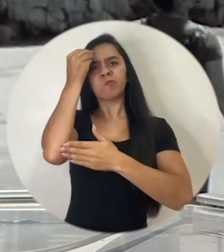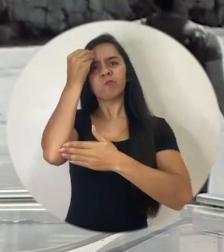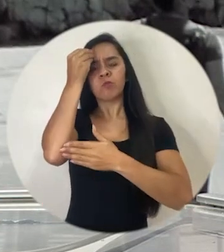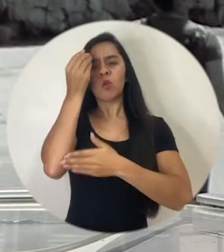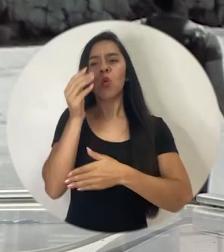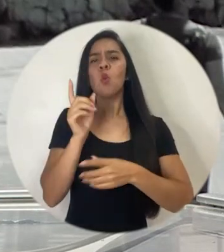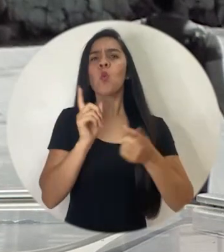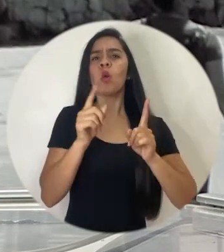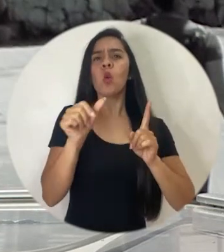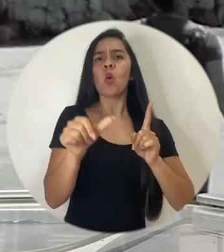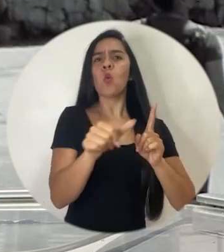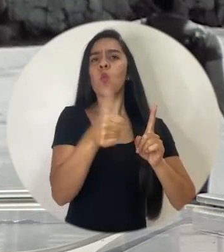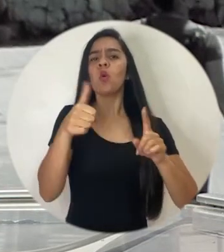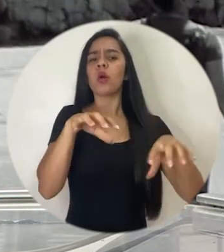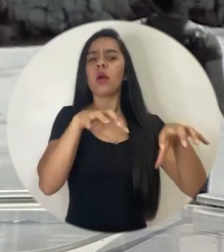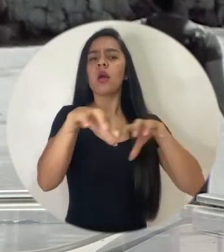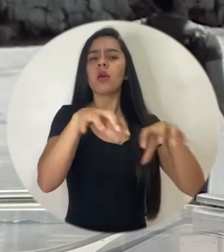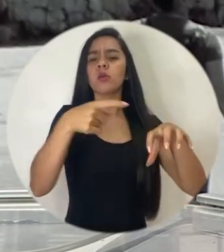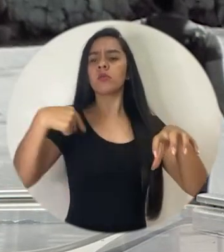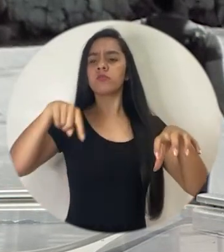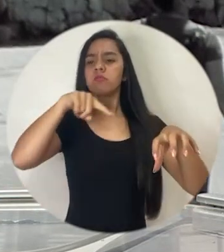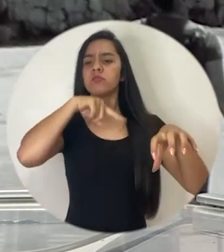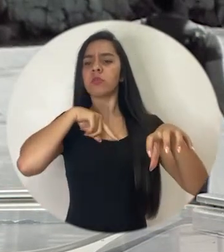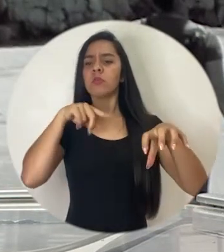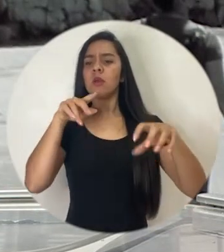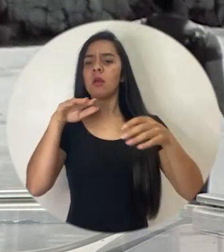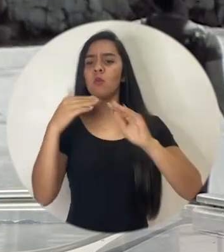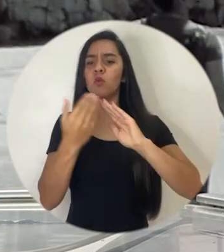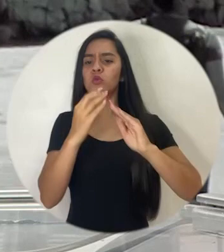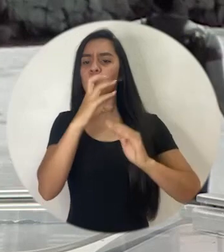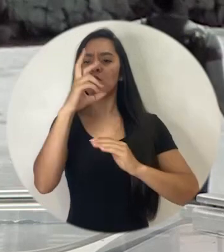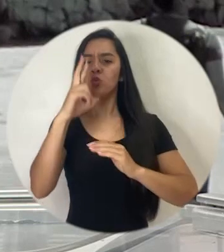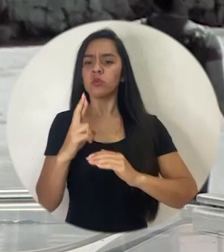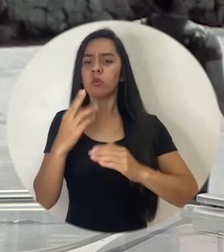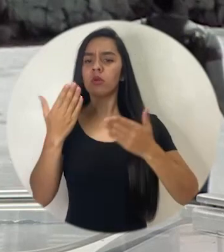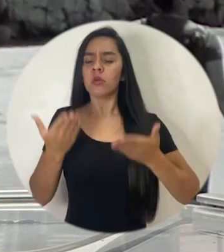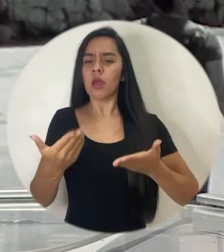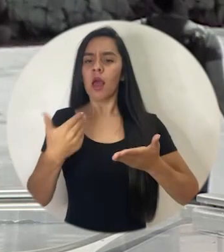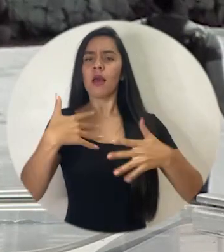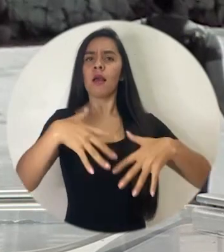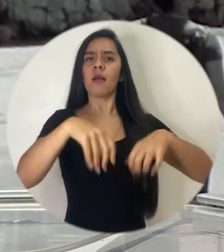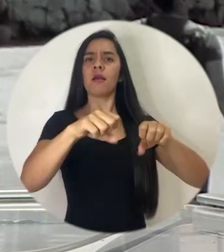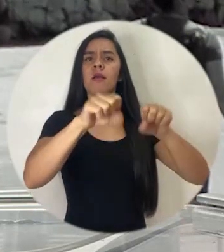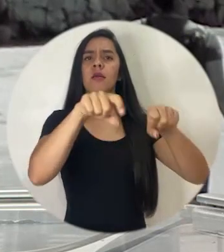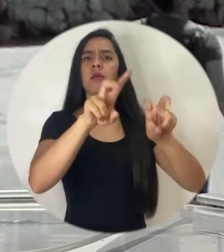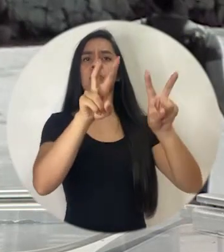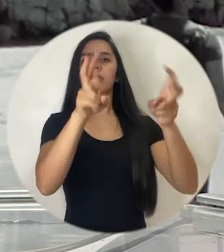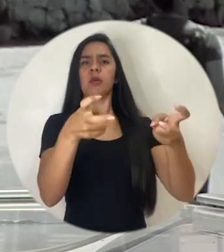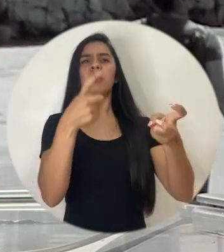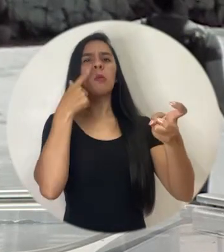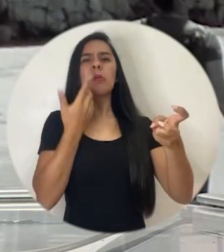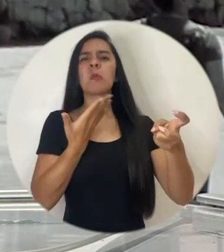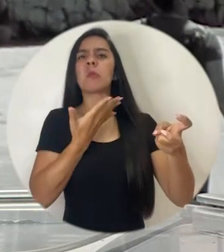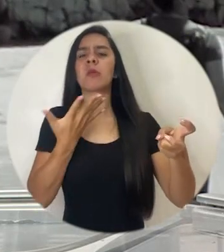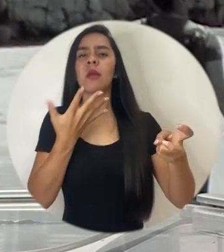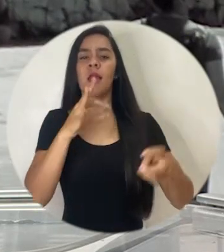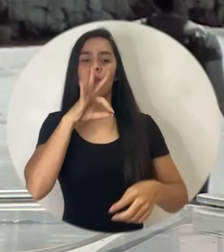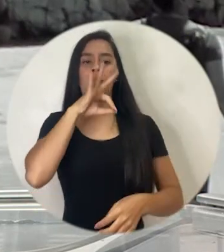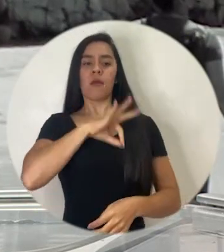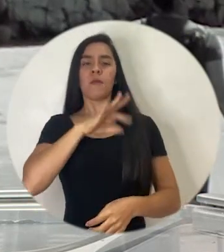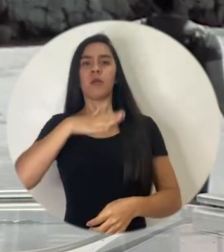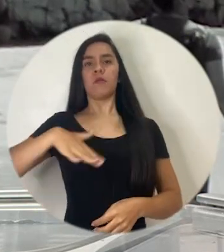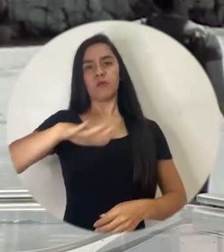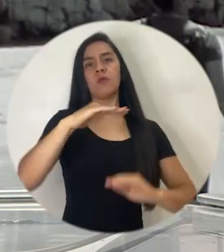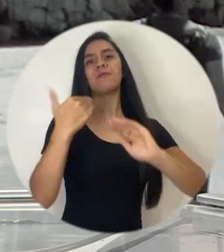algunas otras acciones que tenemos que tomar en este en este tema en aras de beneficiar a la